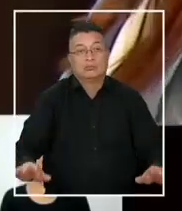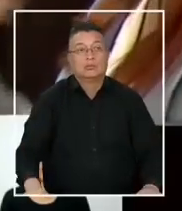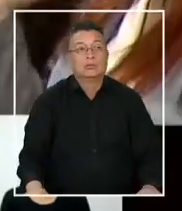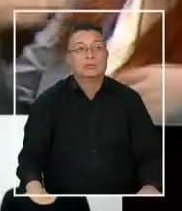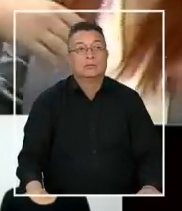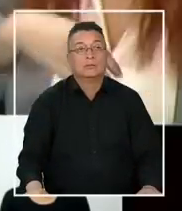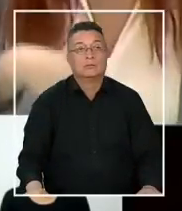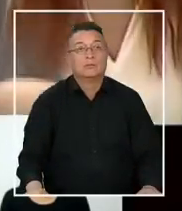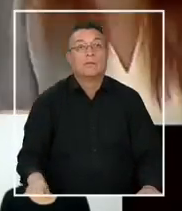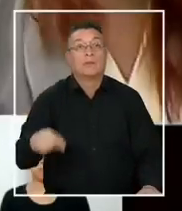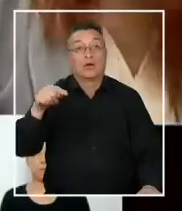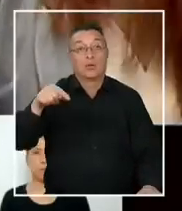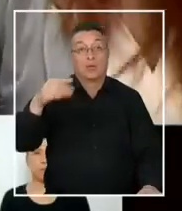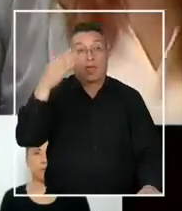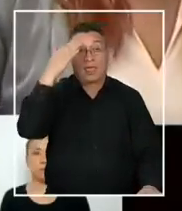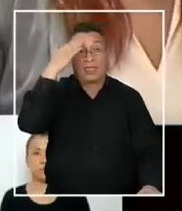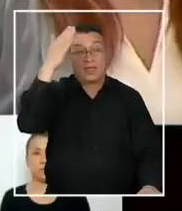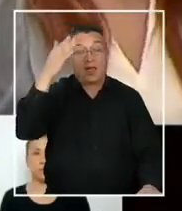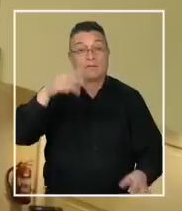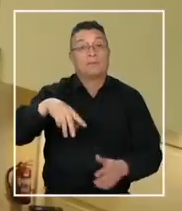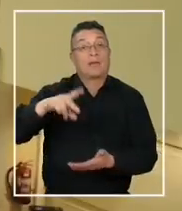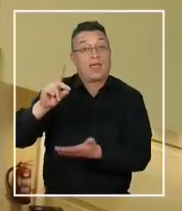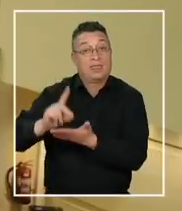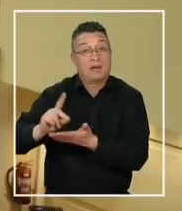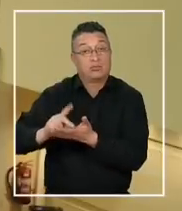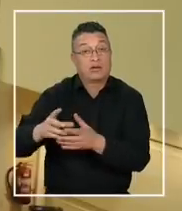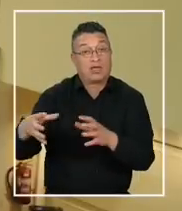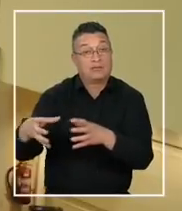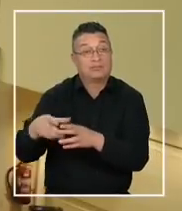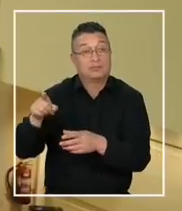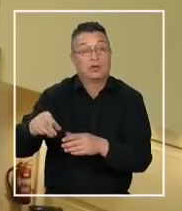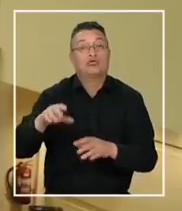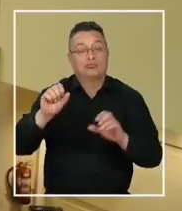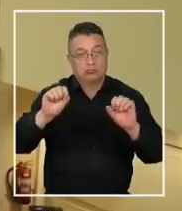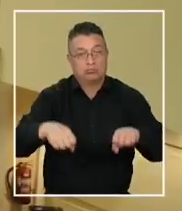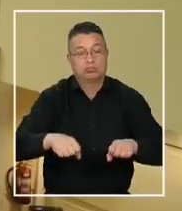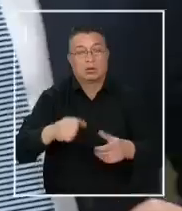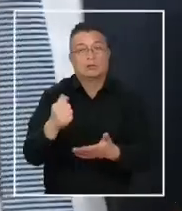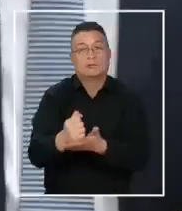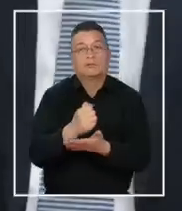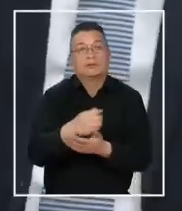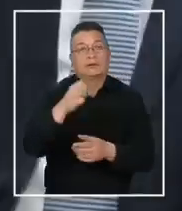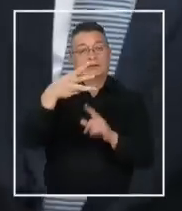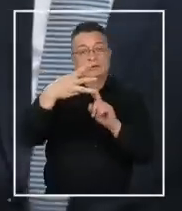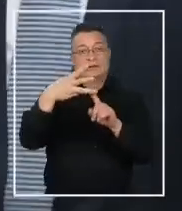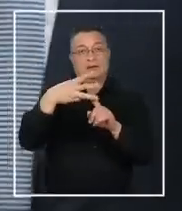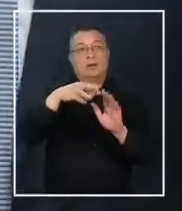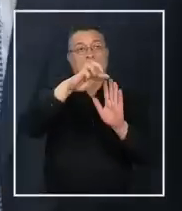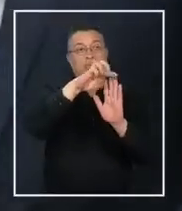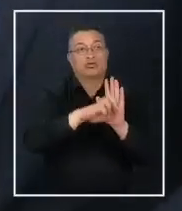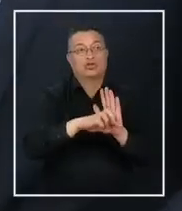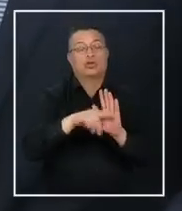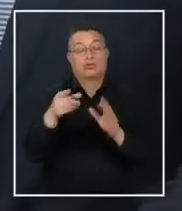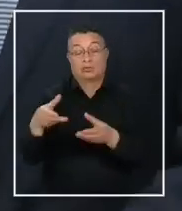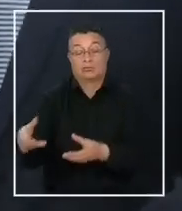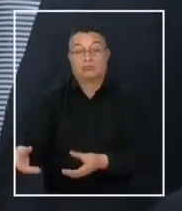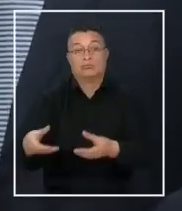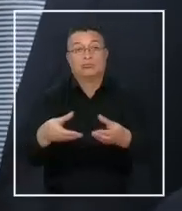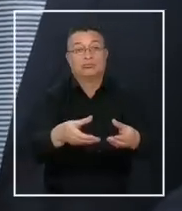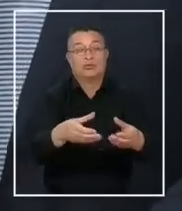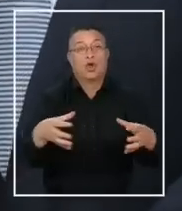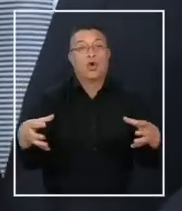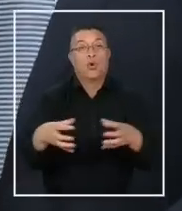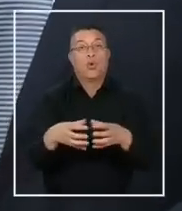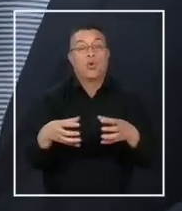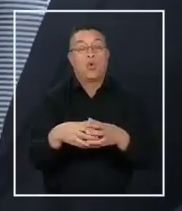Durante esta jornada, la Cámara de Diputados acogió a tramitación un tercer proyecto, ahora impulsado por un grupo